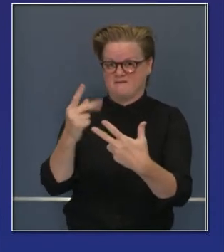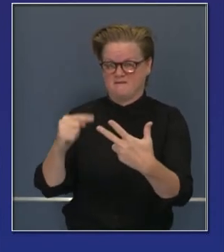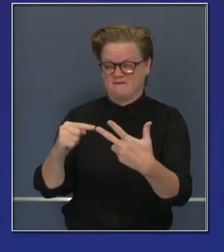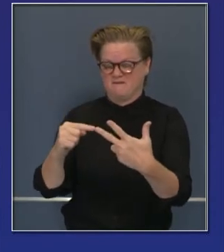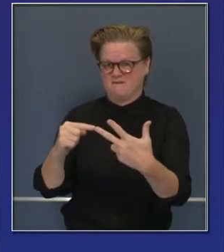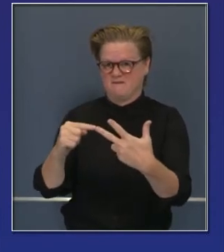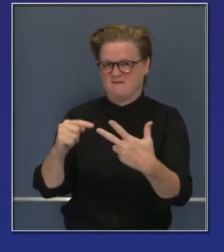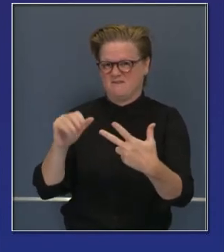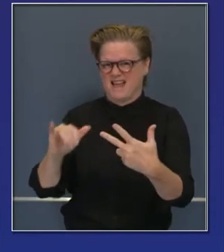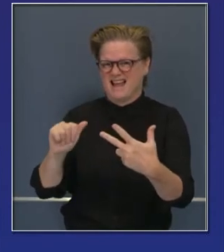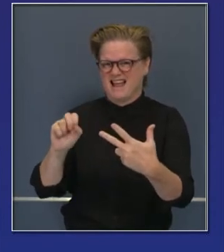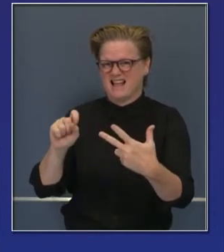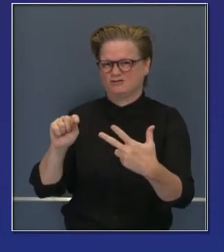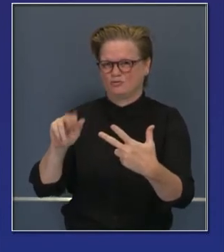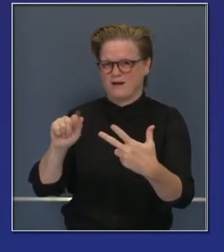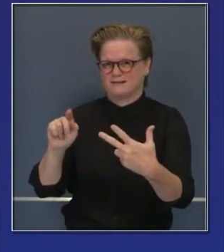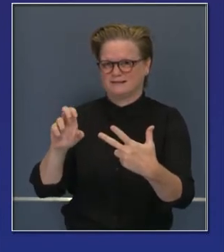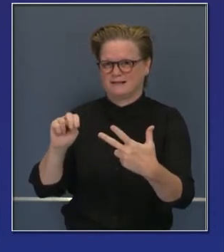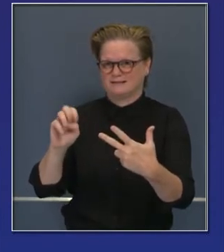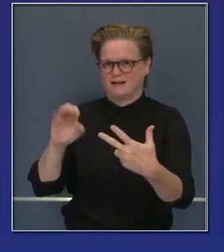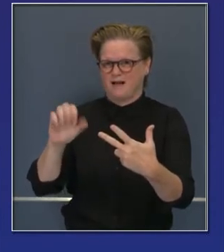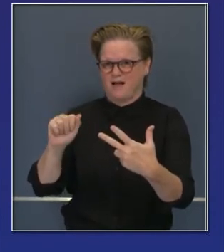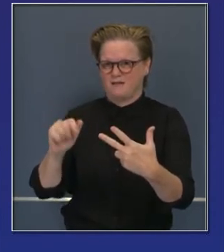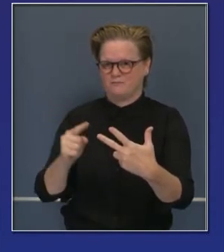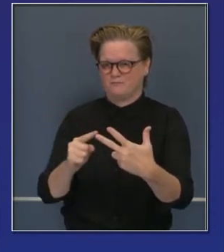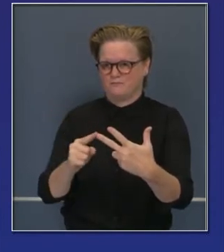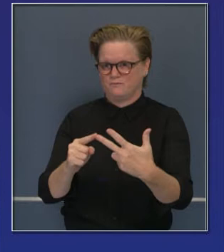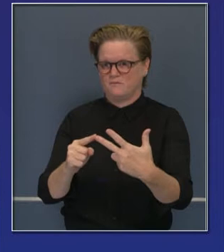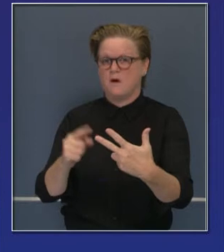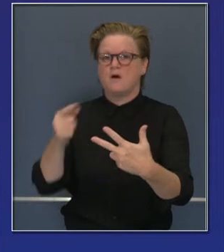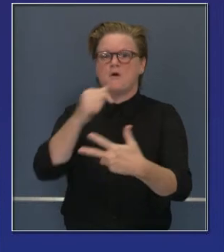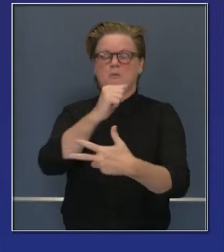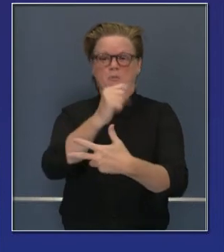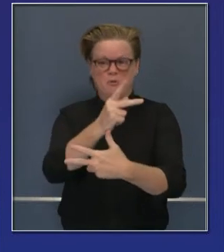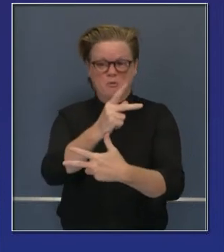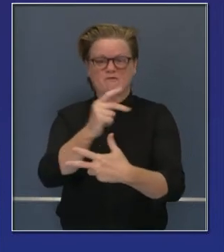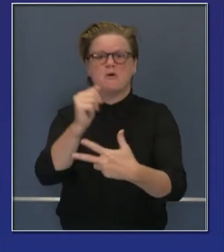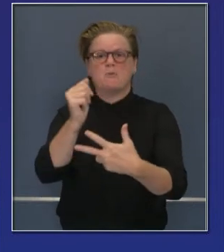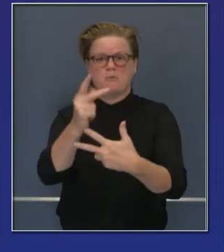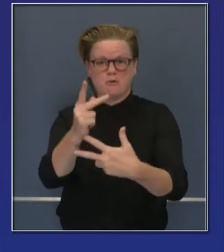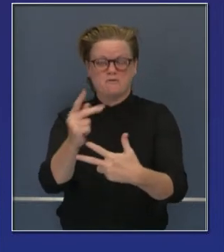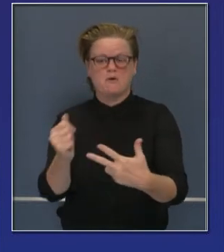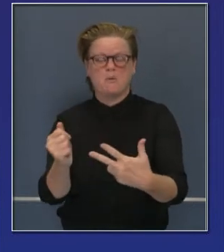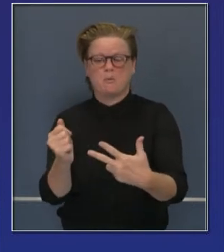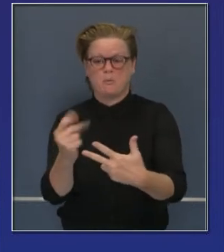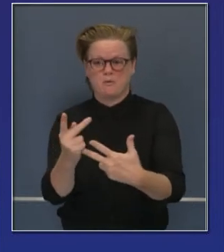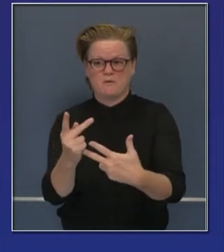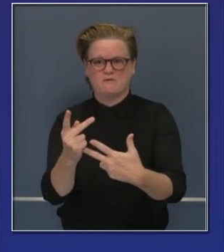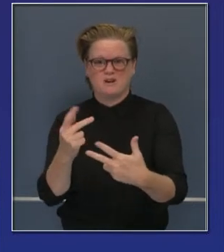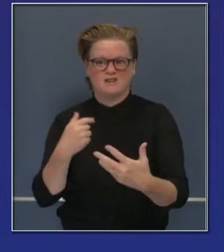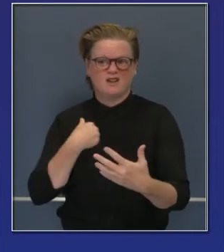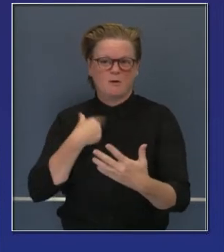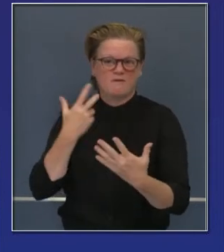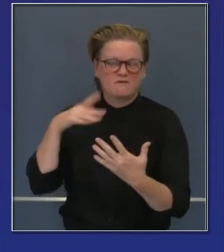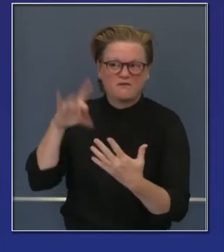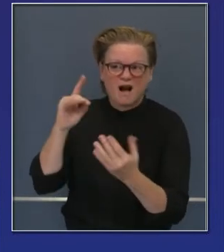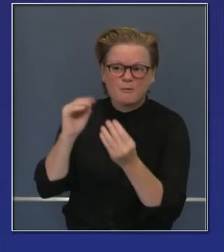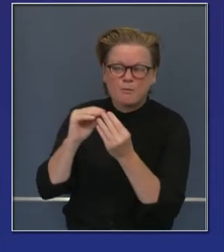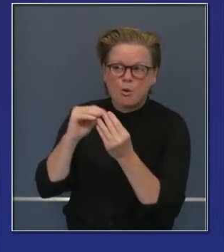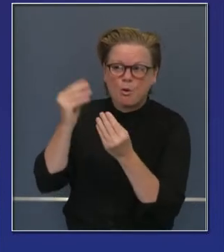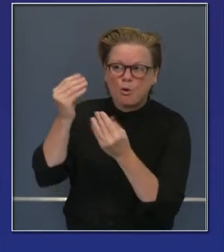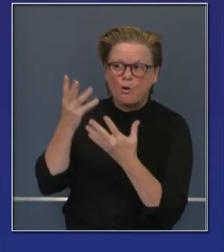Y esperamos que así Pfizer y Moderna podrán comenzar a distribuir y AstraZeneca también, cualquier otra compañía que